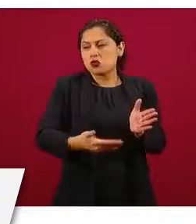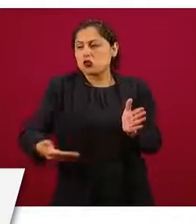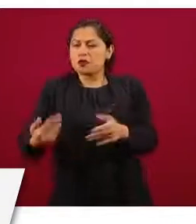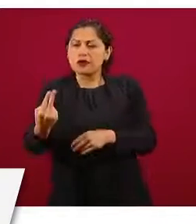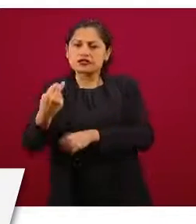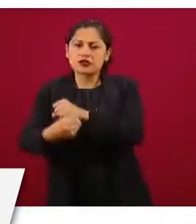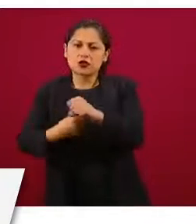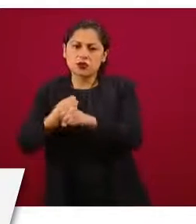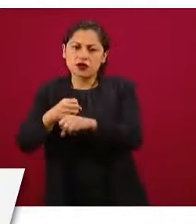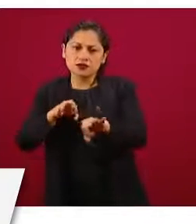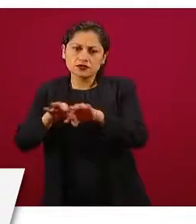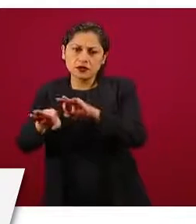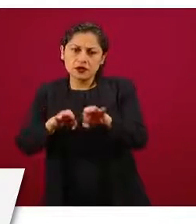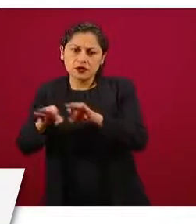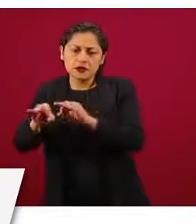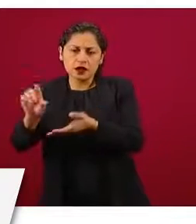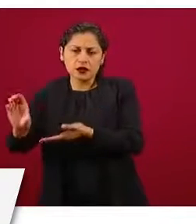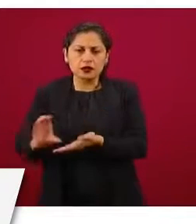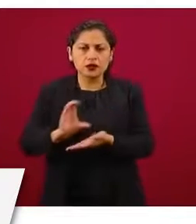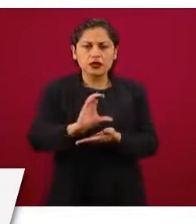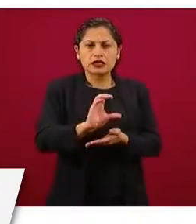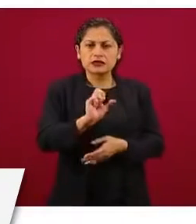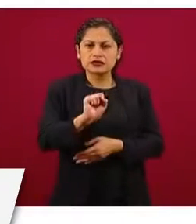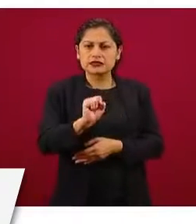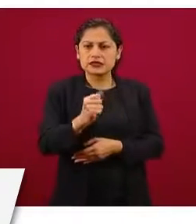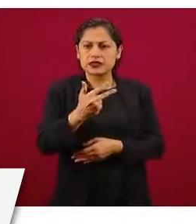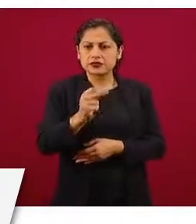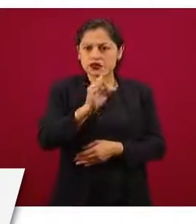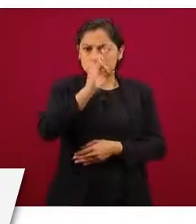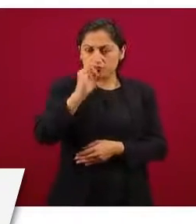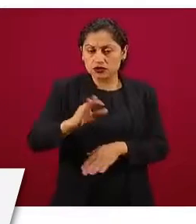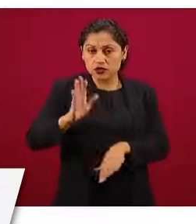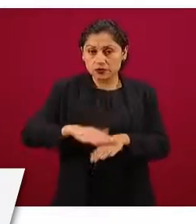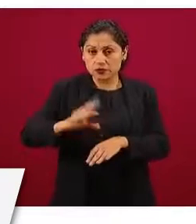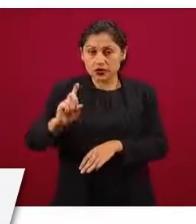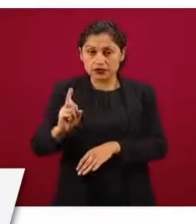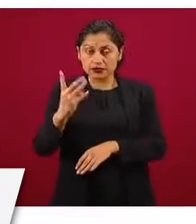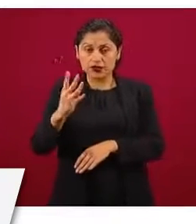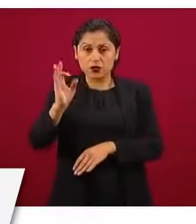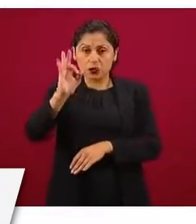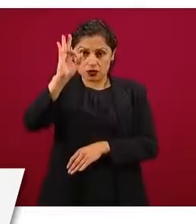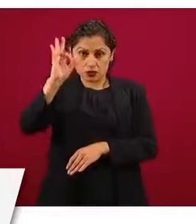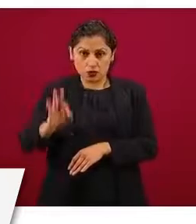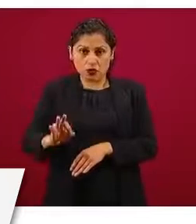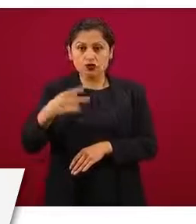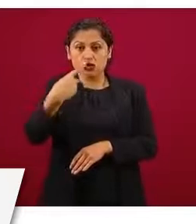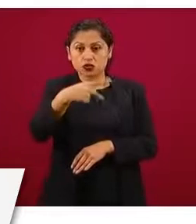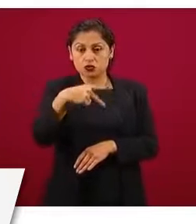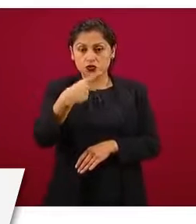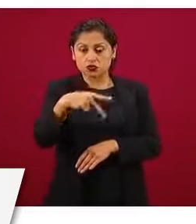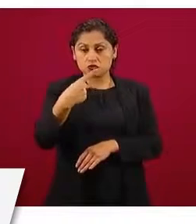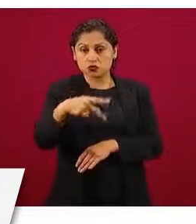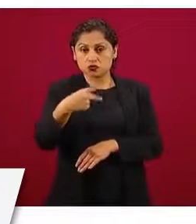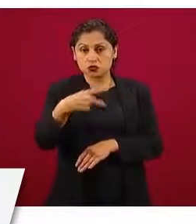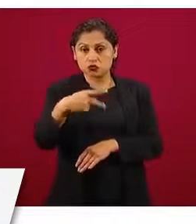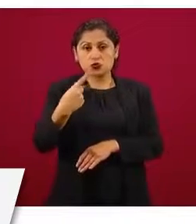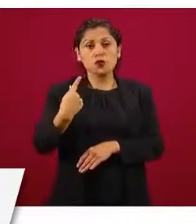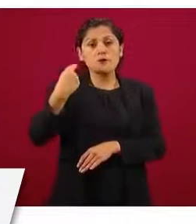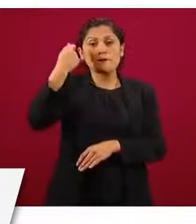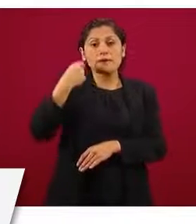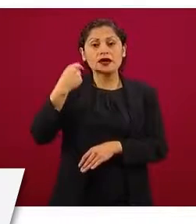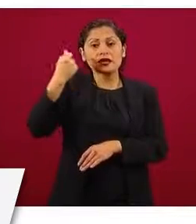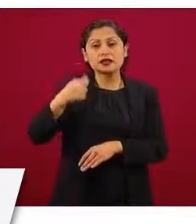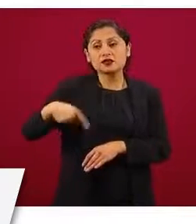recibe el 68 por ciento de un salario mínimo, más el 34 por ciento de su ingreso viene por la pensión de